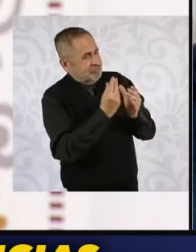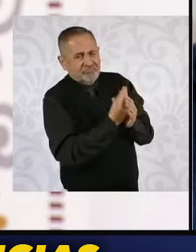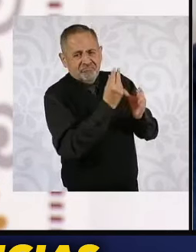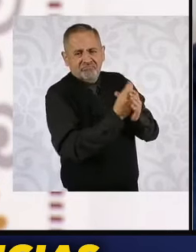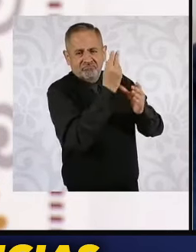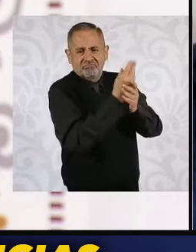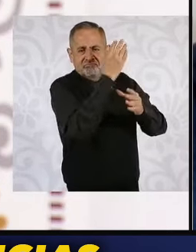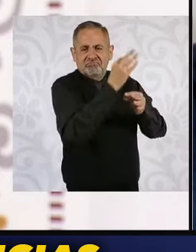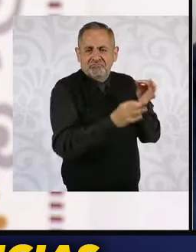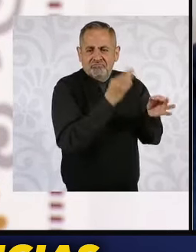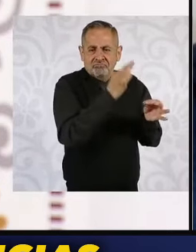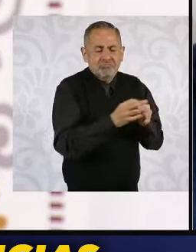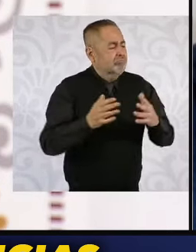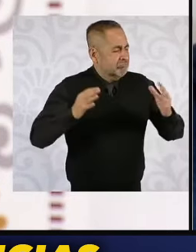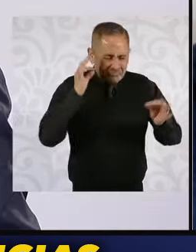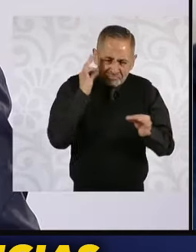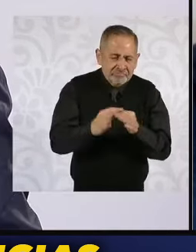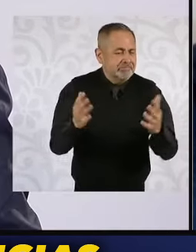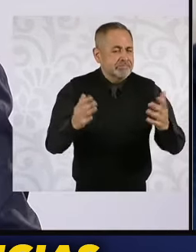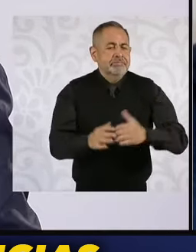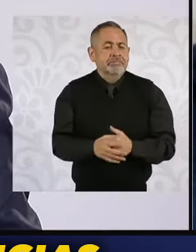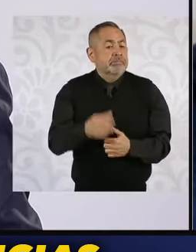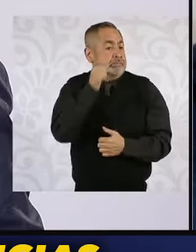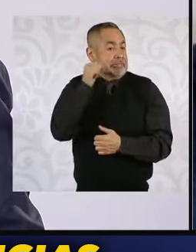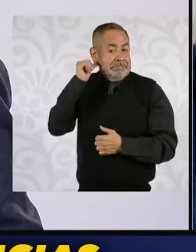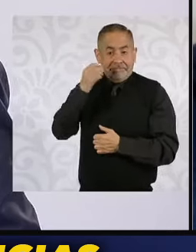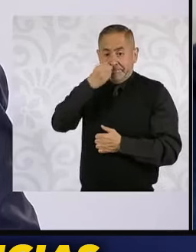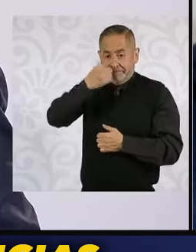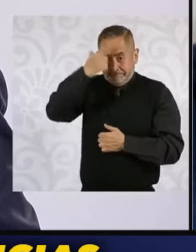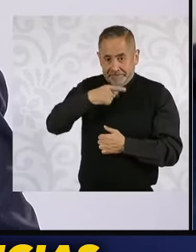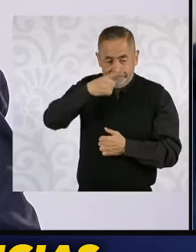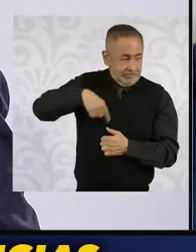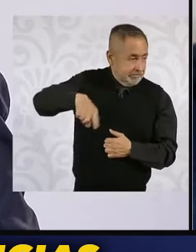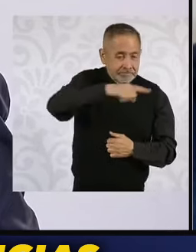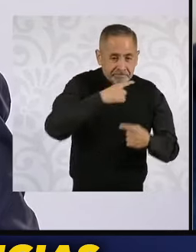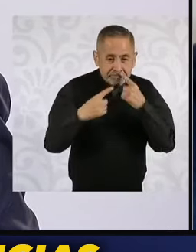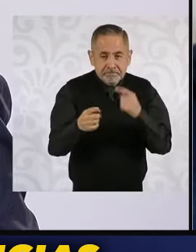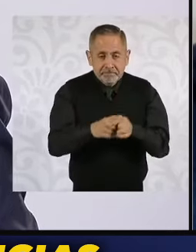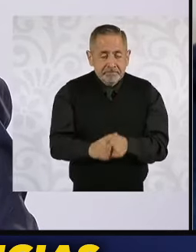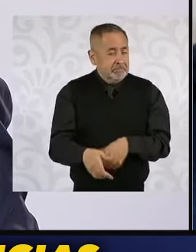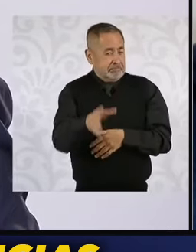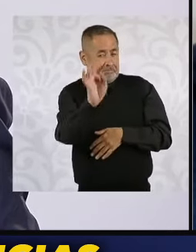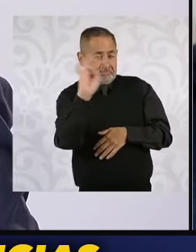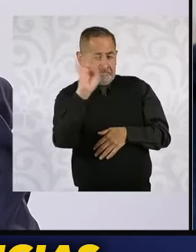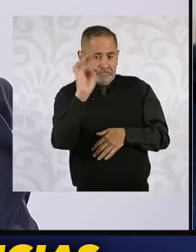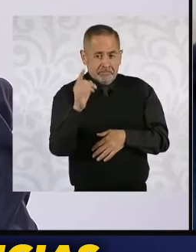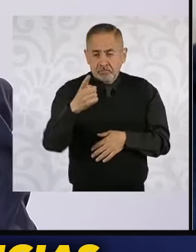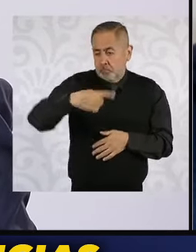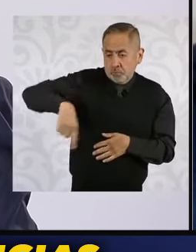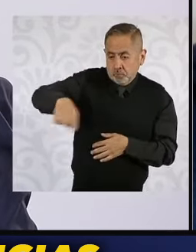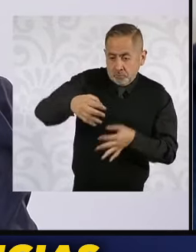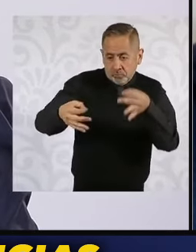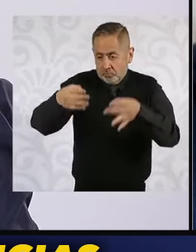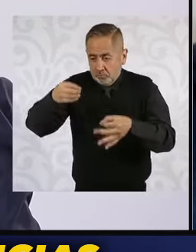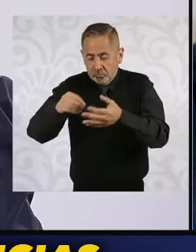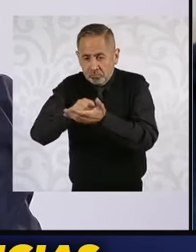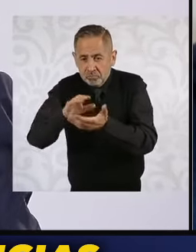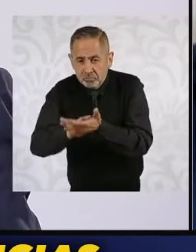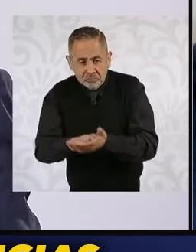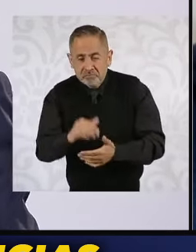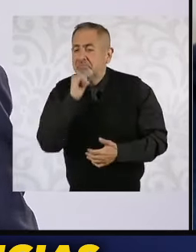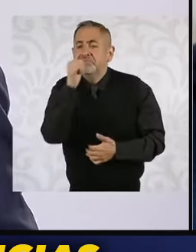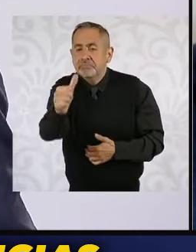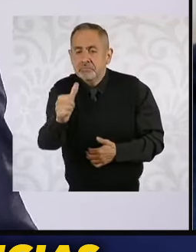Yo les decía ayer en la cena, bueno, si no se estuviese haciendo esta reforma, ustedes me preguntarían, oigan, ¿por qué no